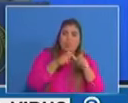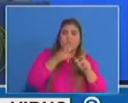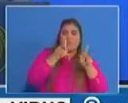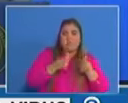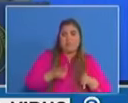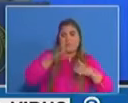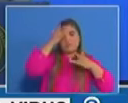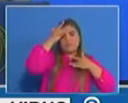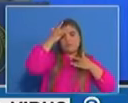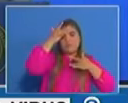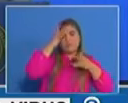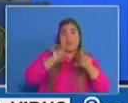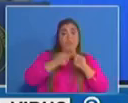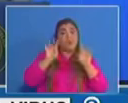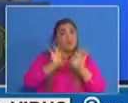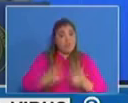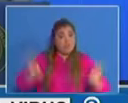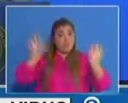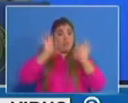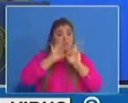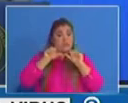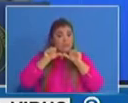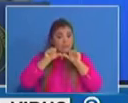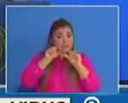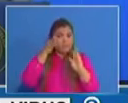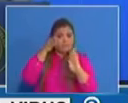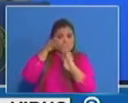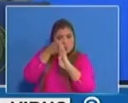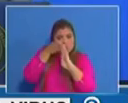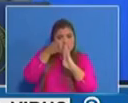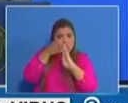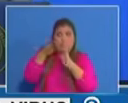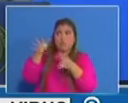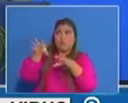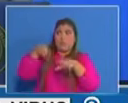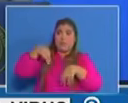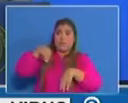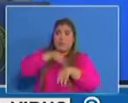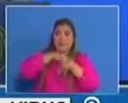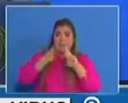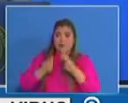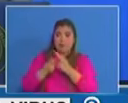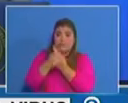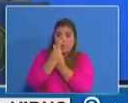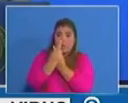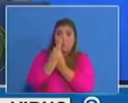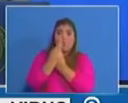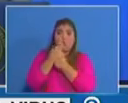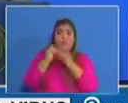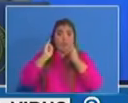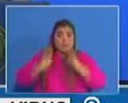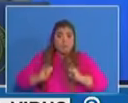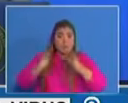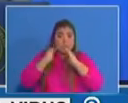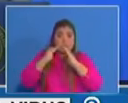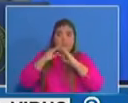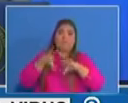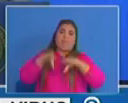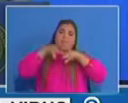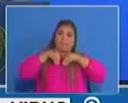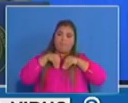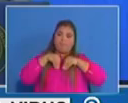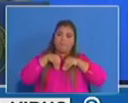el cumplimiento de las medidas de cuarentena hemos hablado de que tanto la semana anterior como estas son